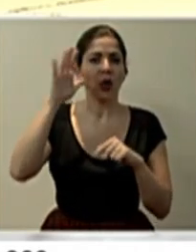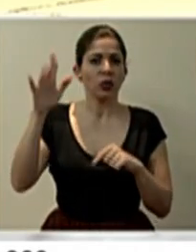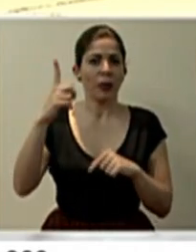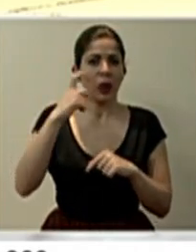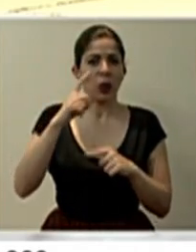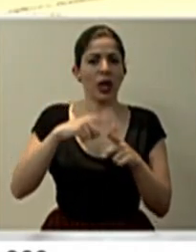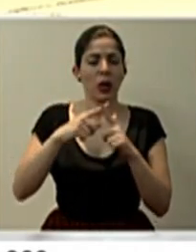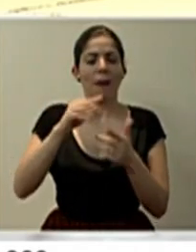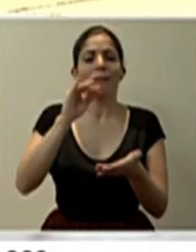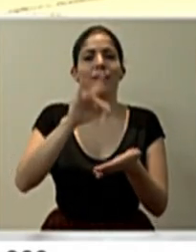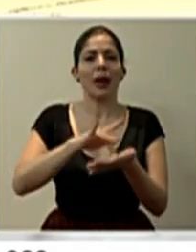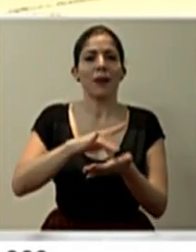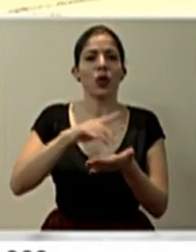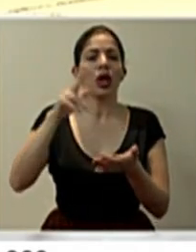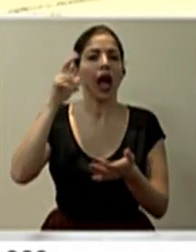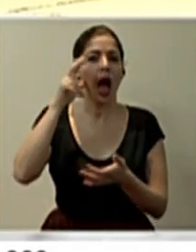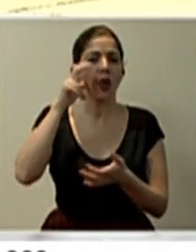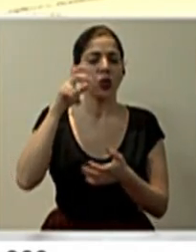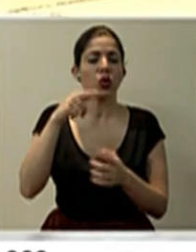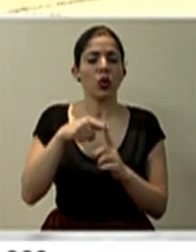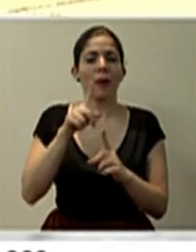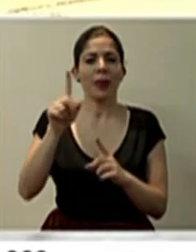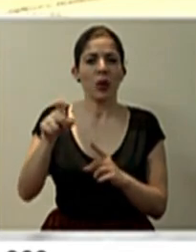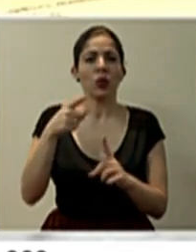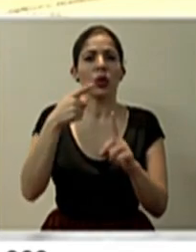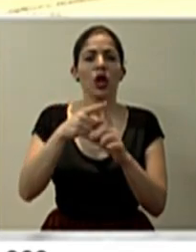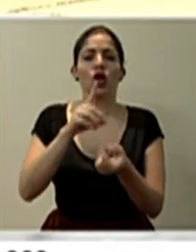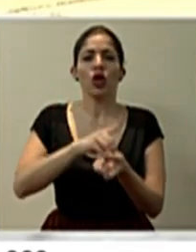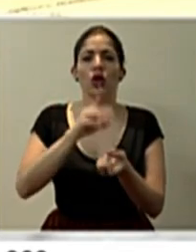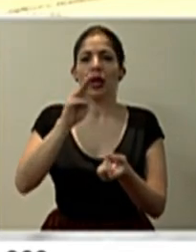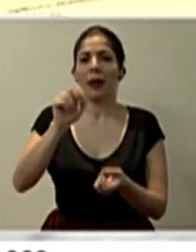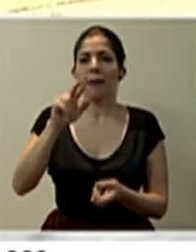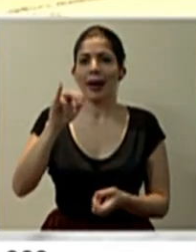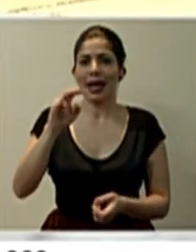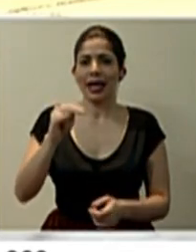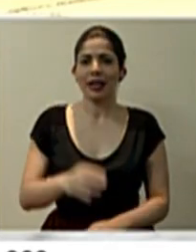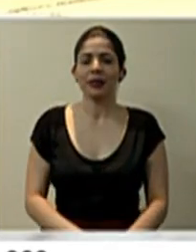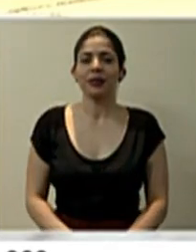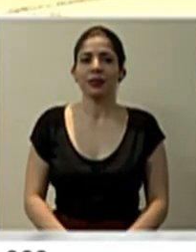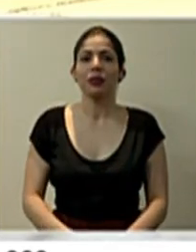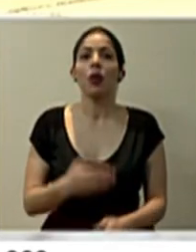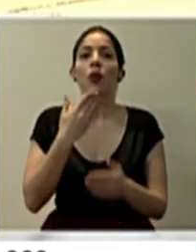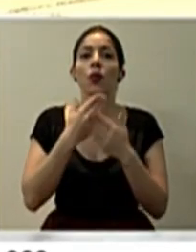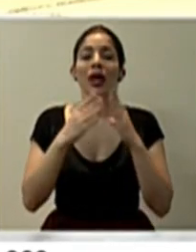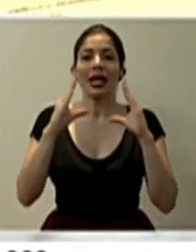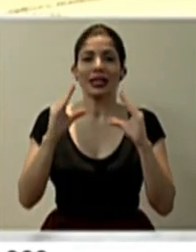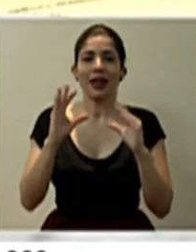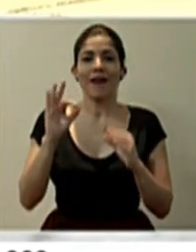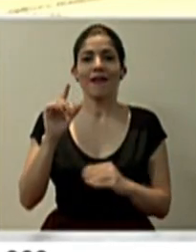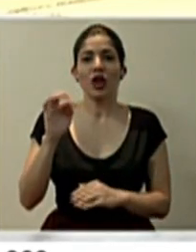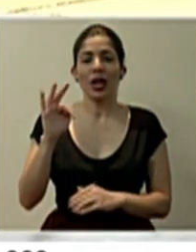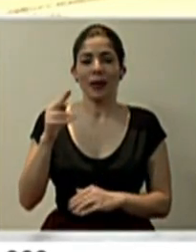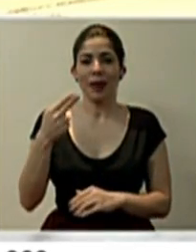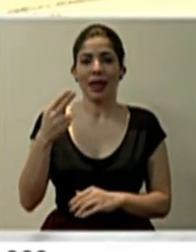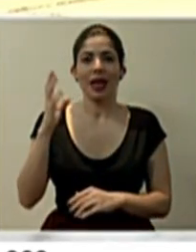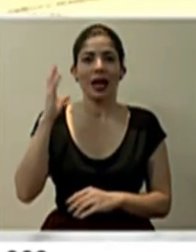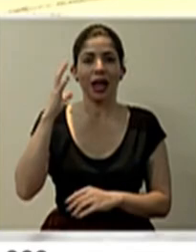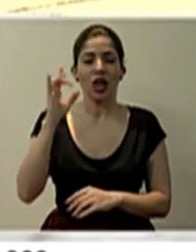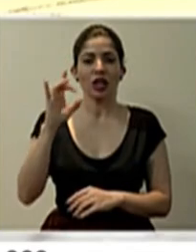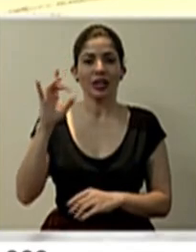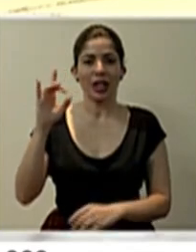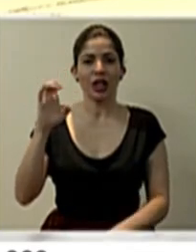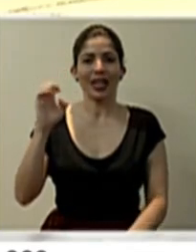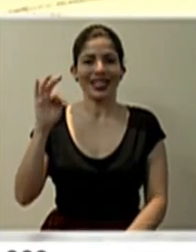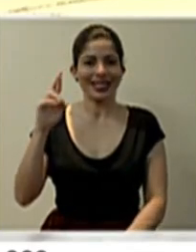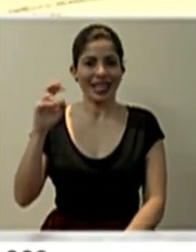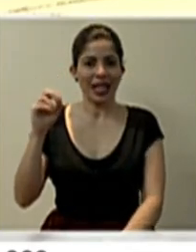Entonces vamos a pasar el audio que va dirigida al doctor Marín. Muy buenas tardes. Floribet González de Radio 88 Estéreo.